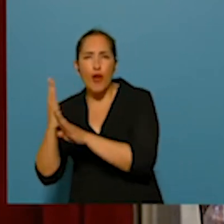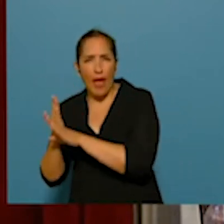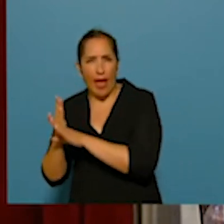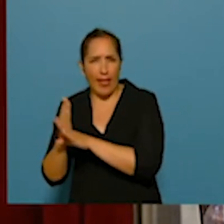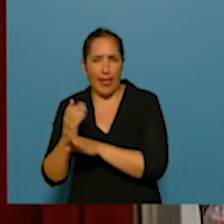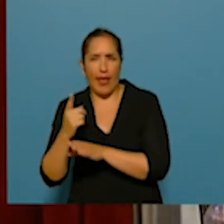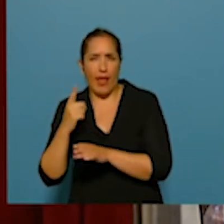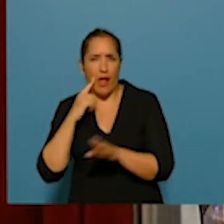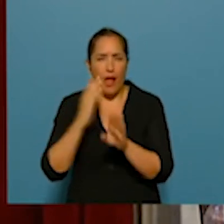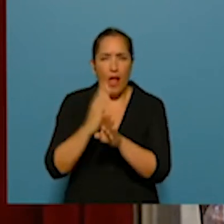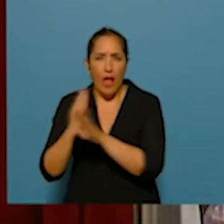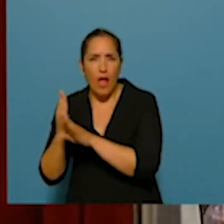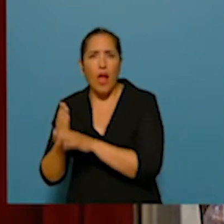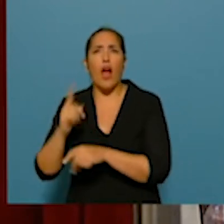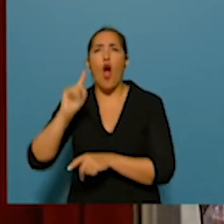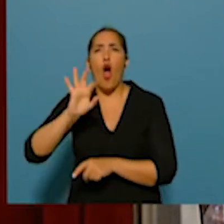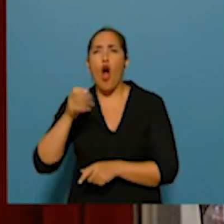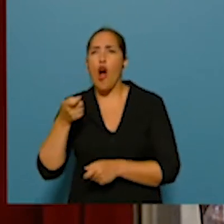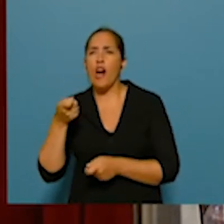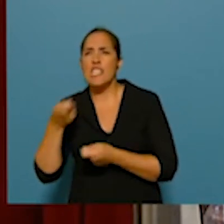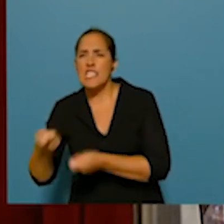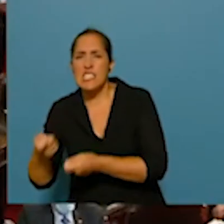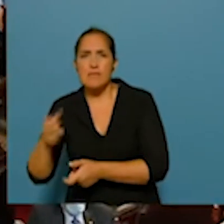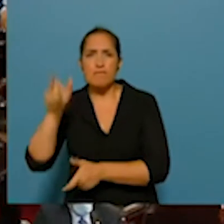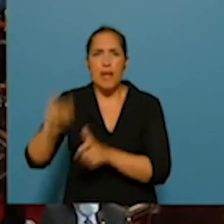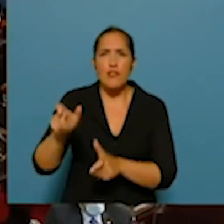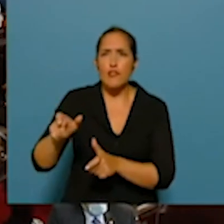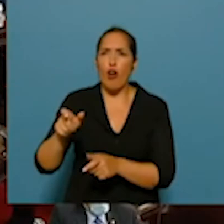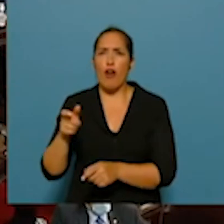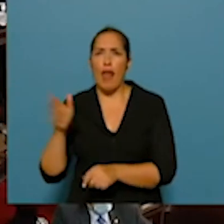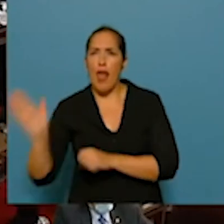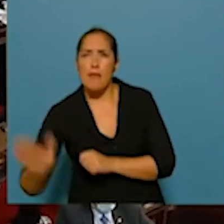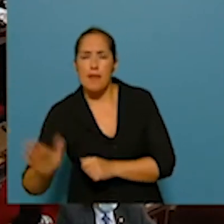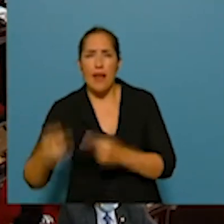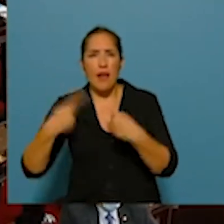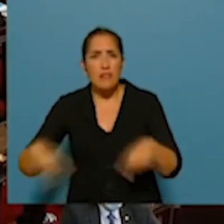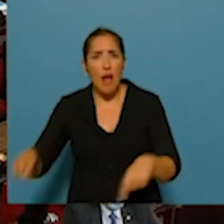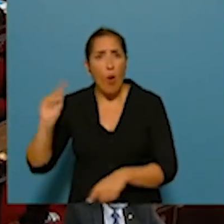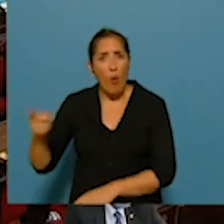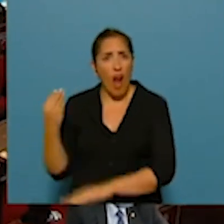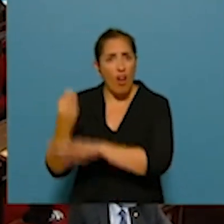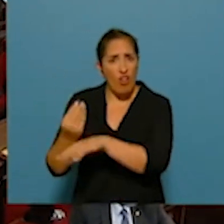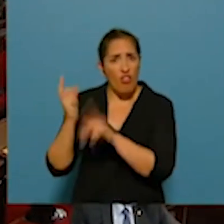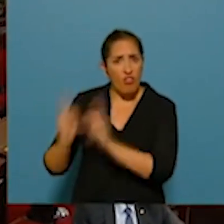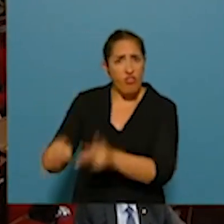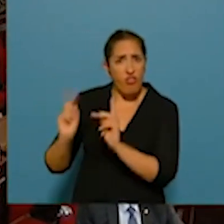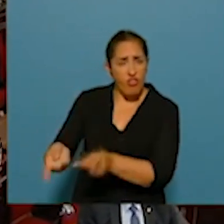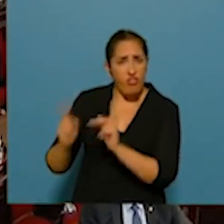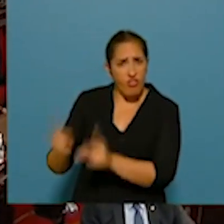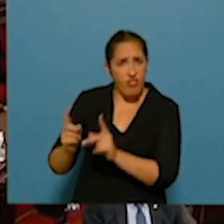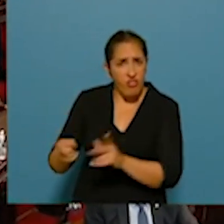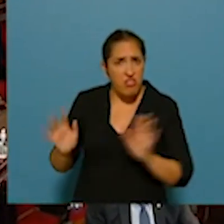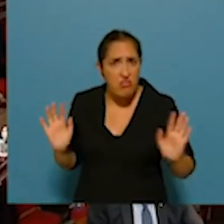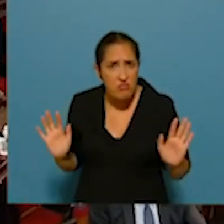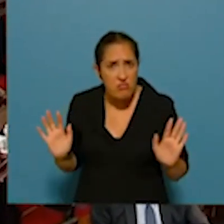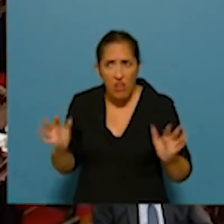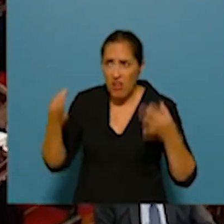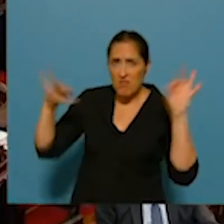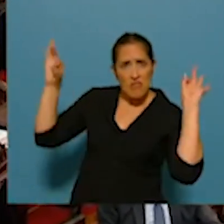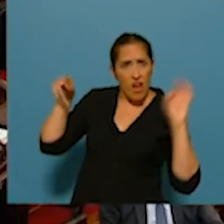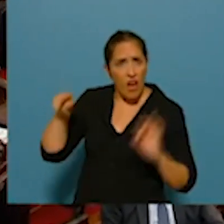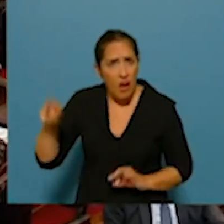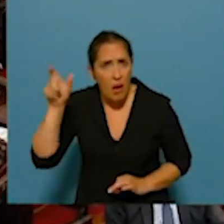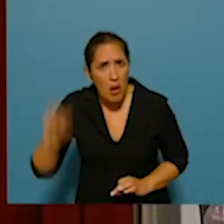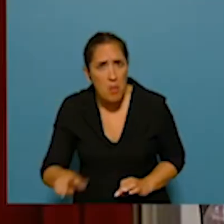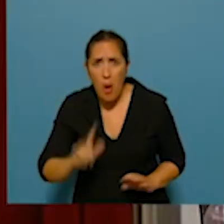ciudadanos o el de extorsión que siguen funciones como si nada de esto lo afectara. A él no se le